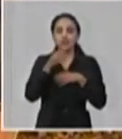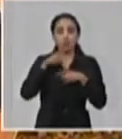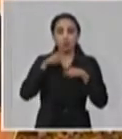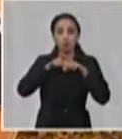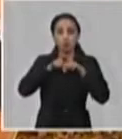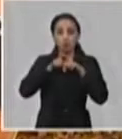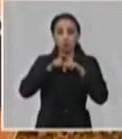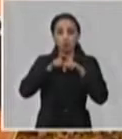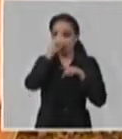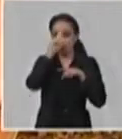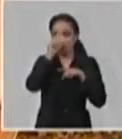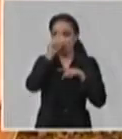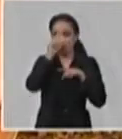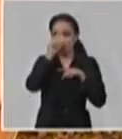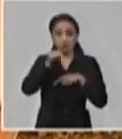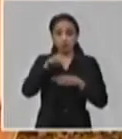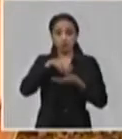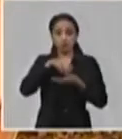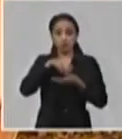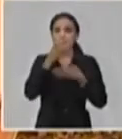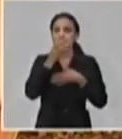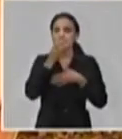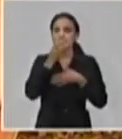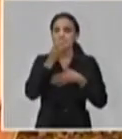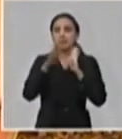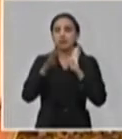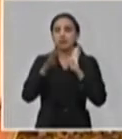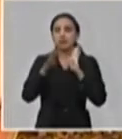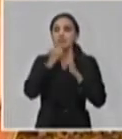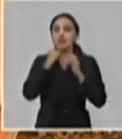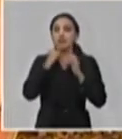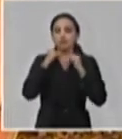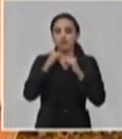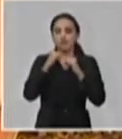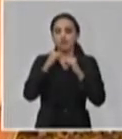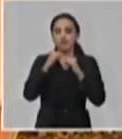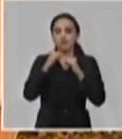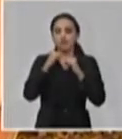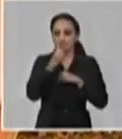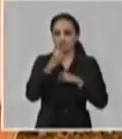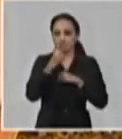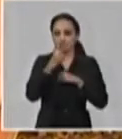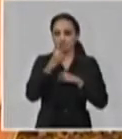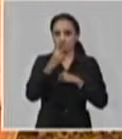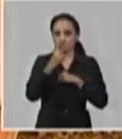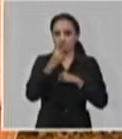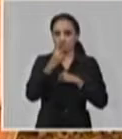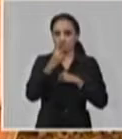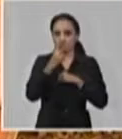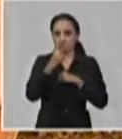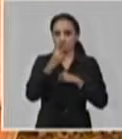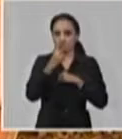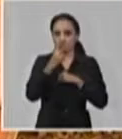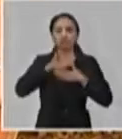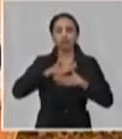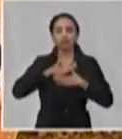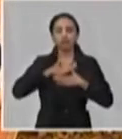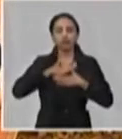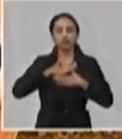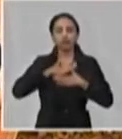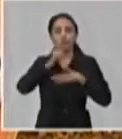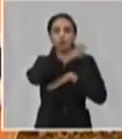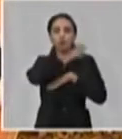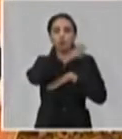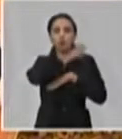médicos que estén en esos lugares. Por lo tanto, nos parecía que hay una medida que va a reforzar, va a garantizar y va dar tranquilidad también a nuestro pueblo